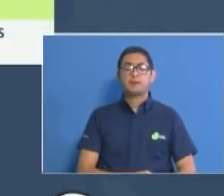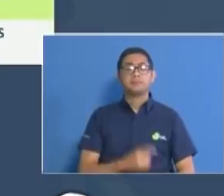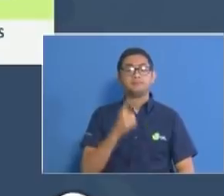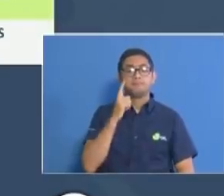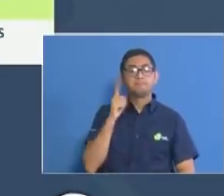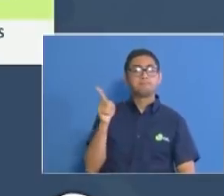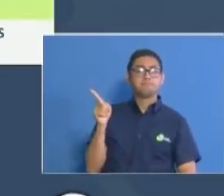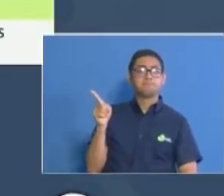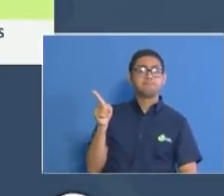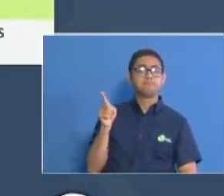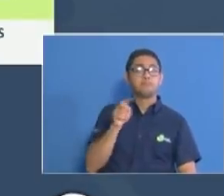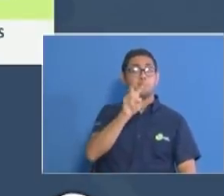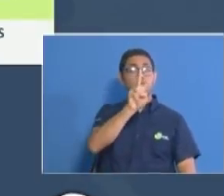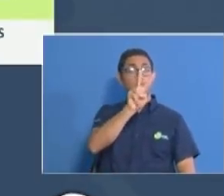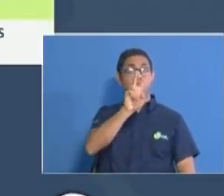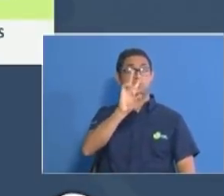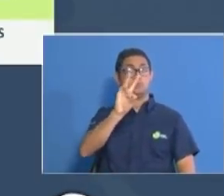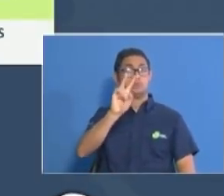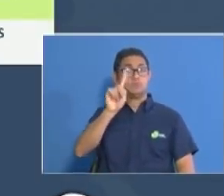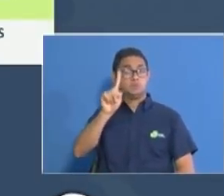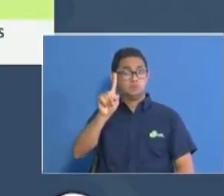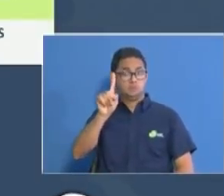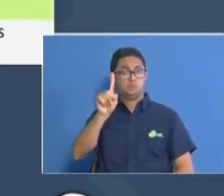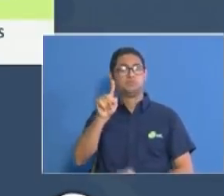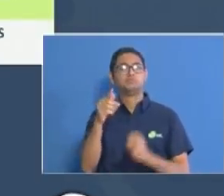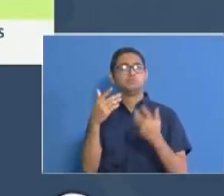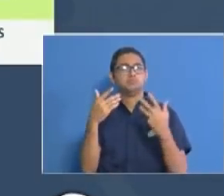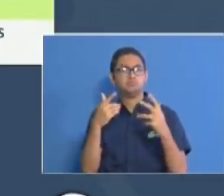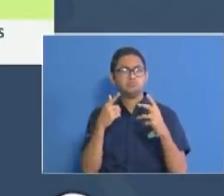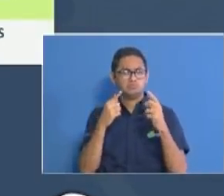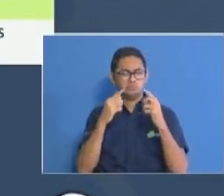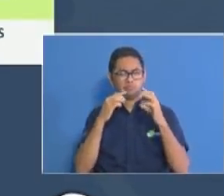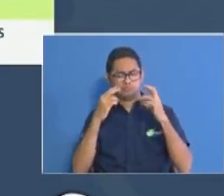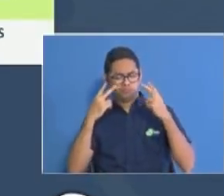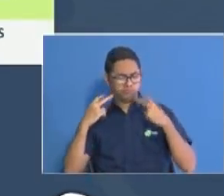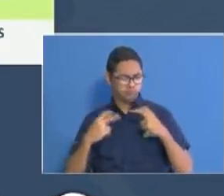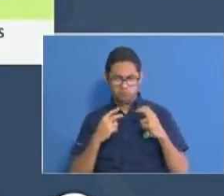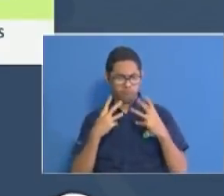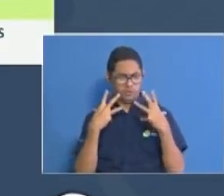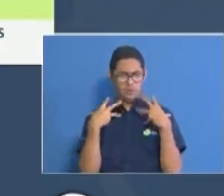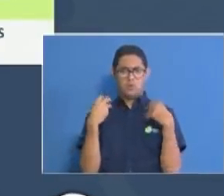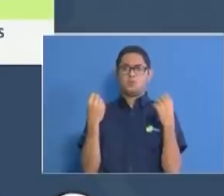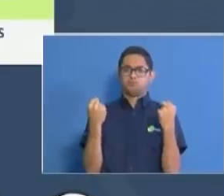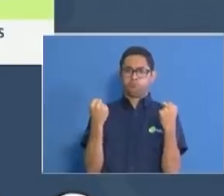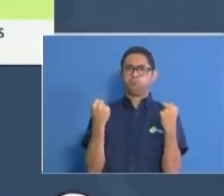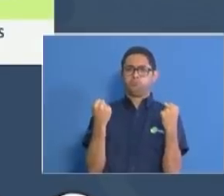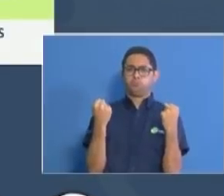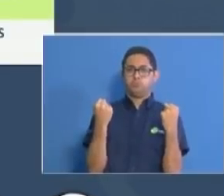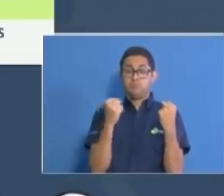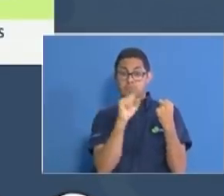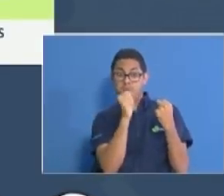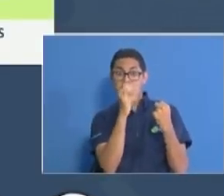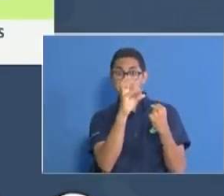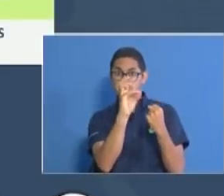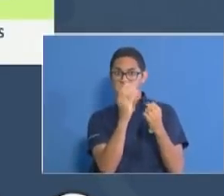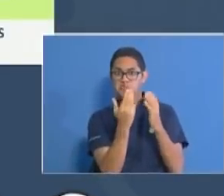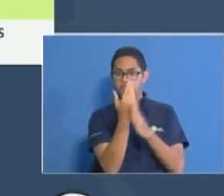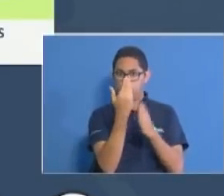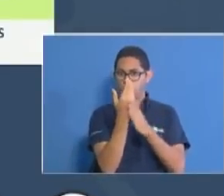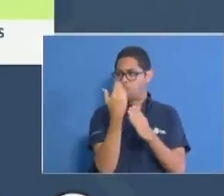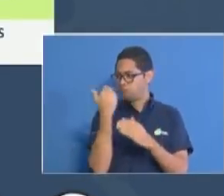271 recuperados por laboratorio, de los cuales 16 son nuevos